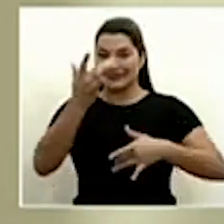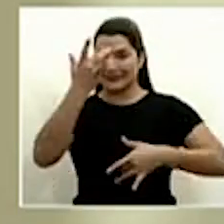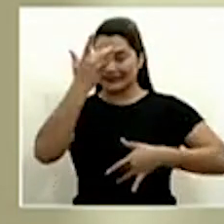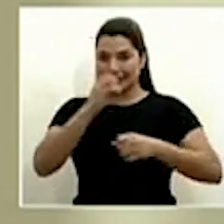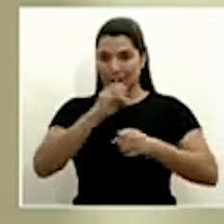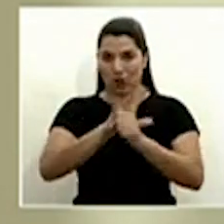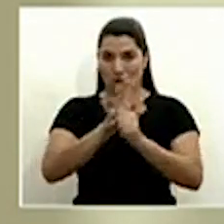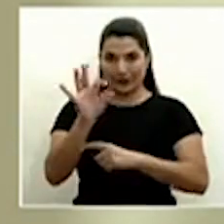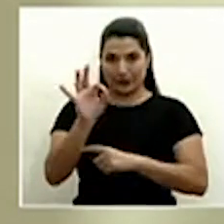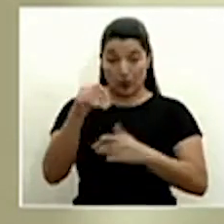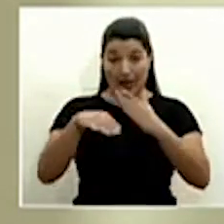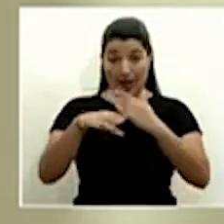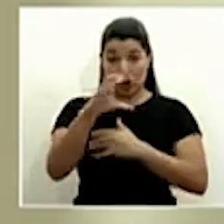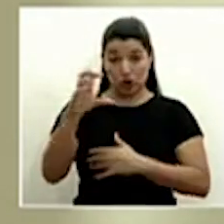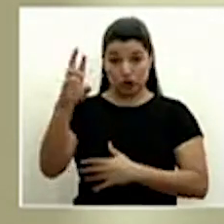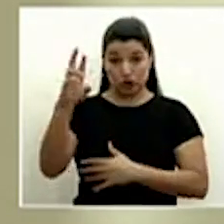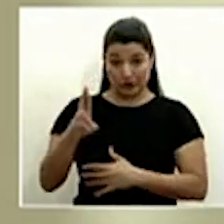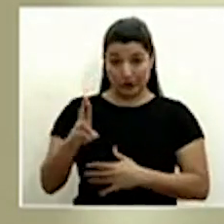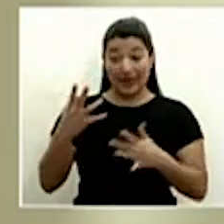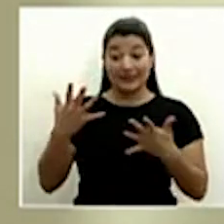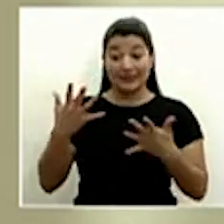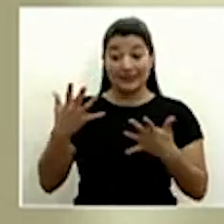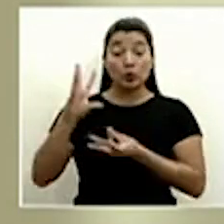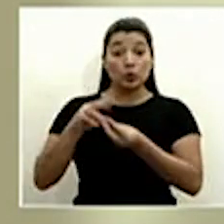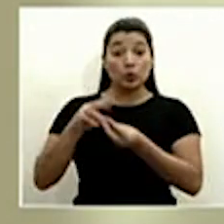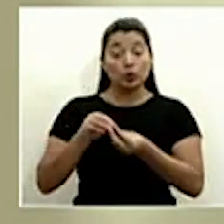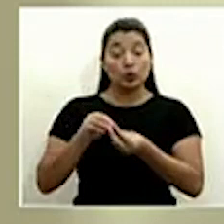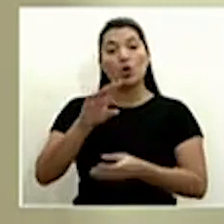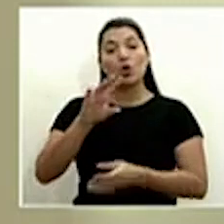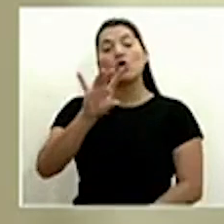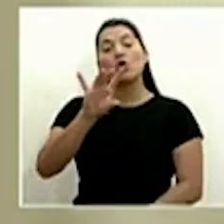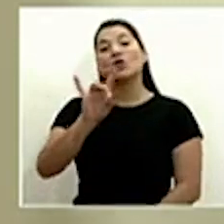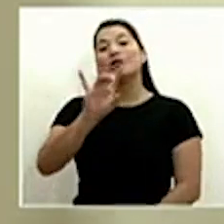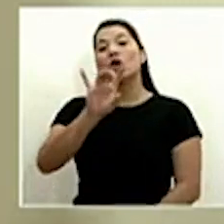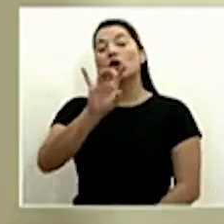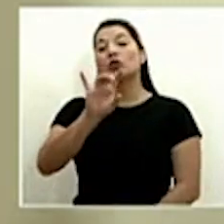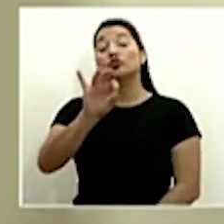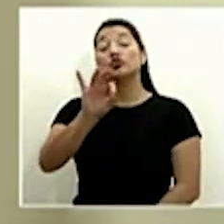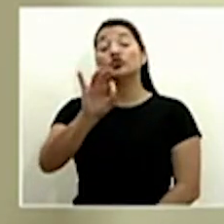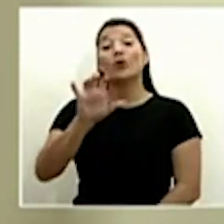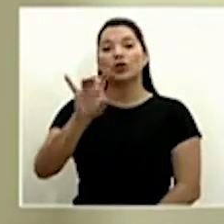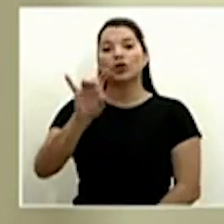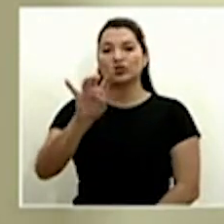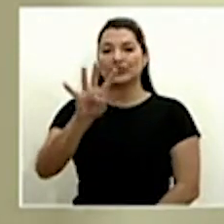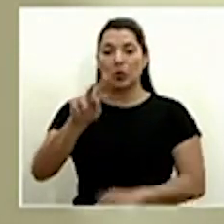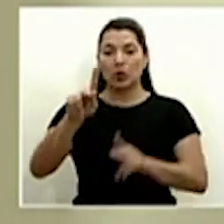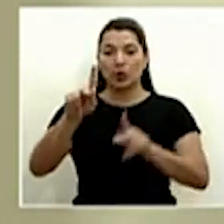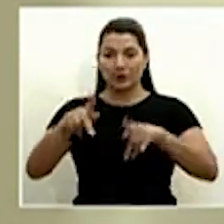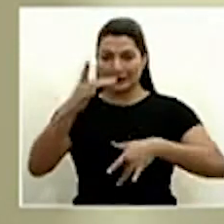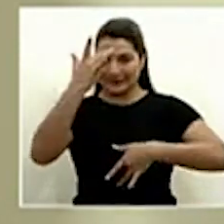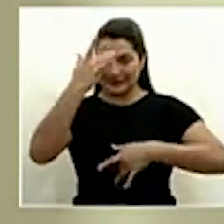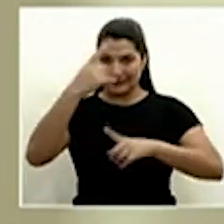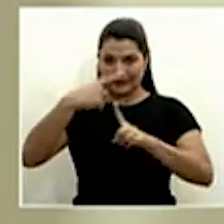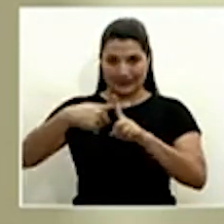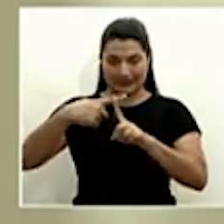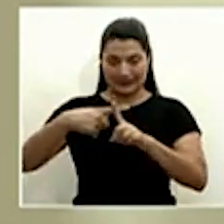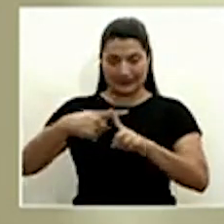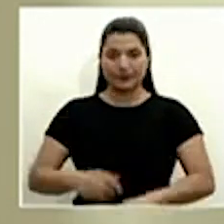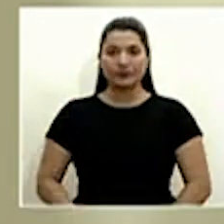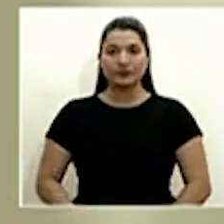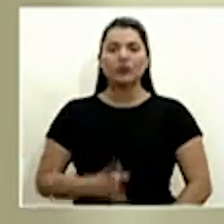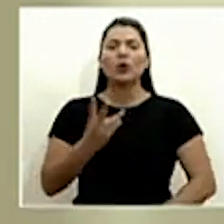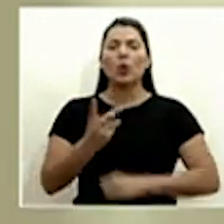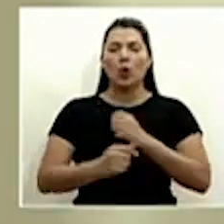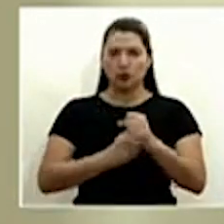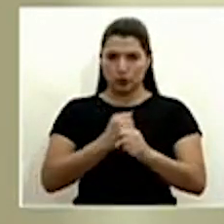país, para un total de 984 casos confirmados. El rango